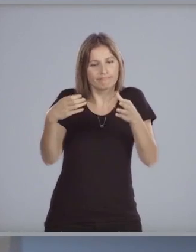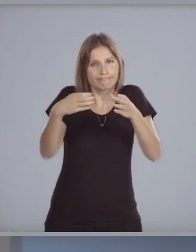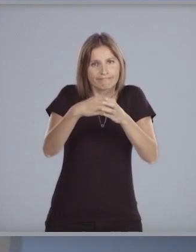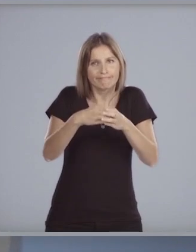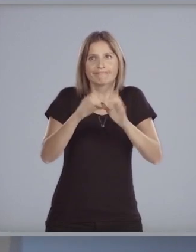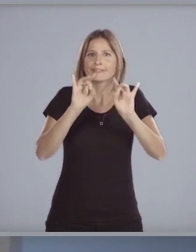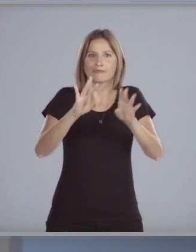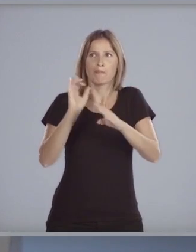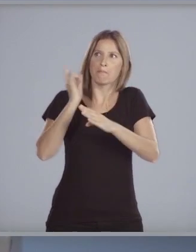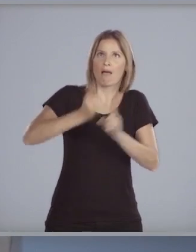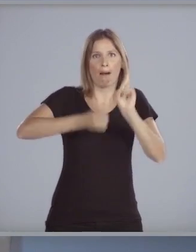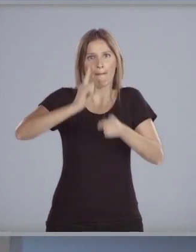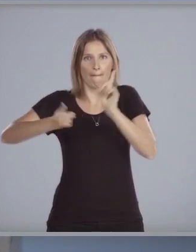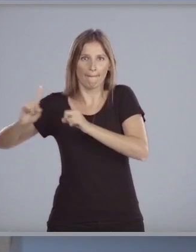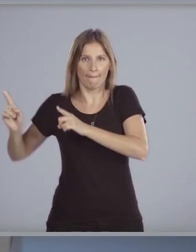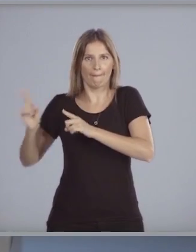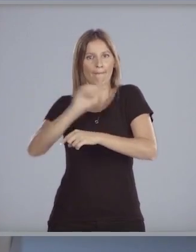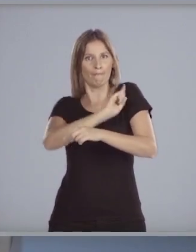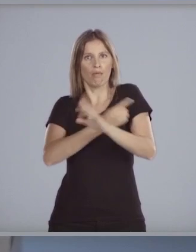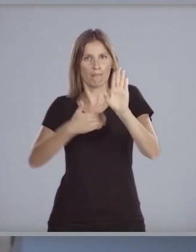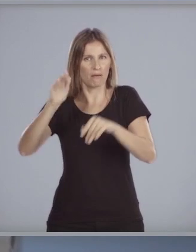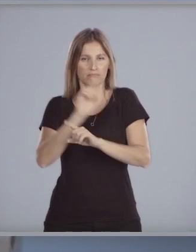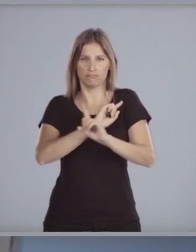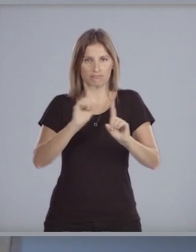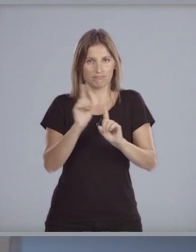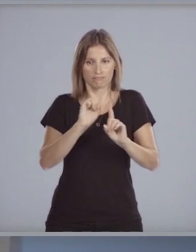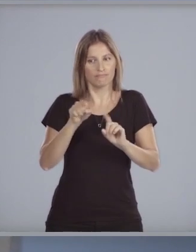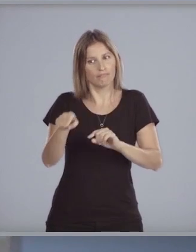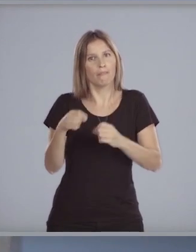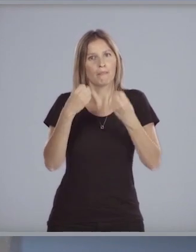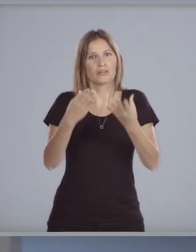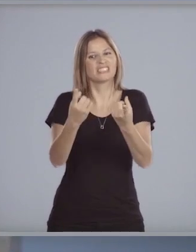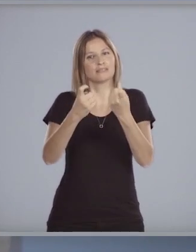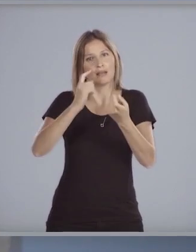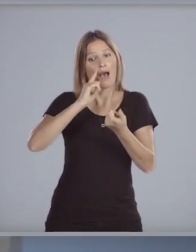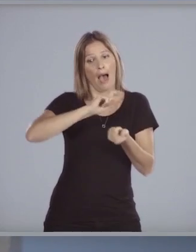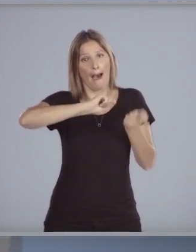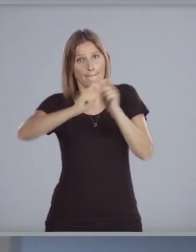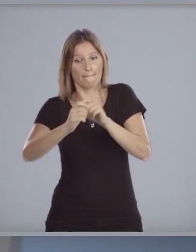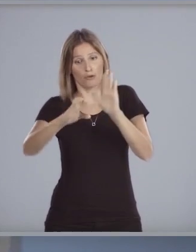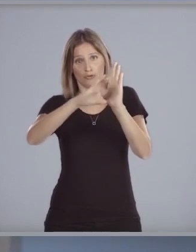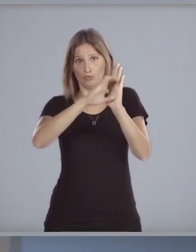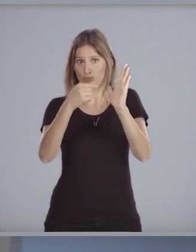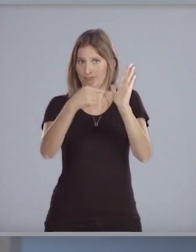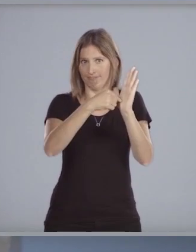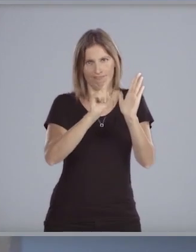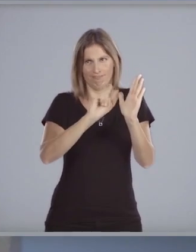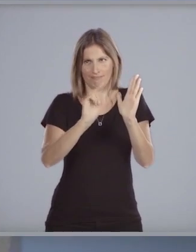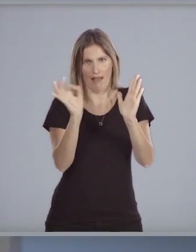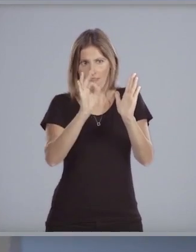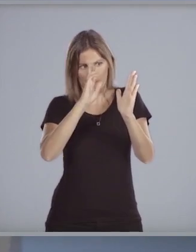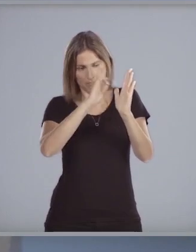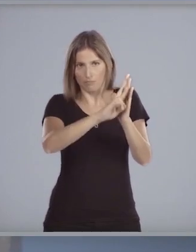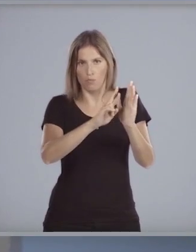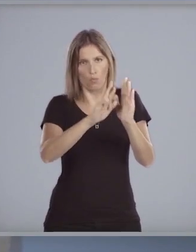autárquico o extrapoder, puesto que para ello sería necesario reformar la Constitución de la República.